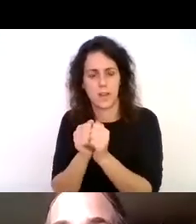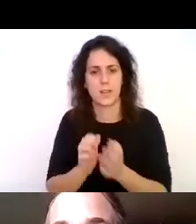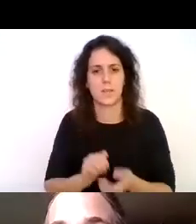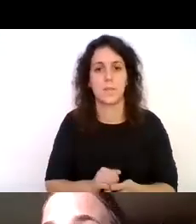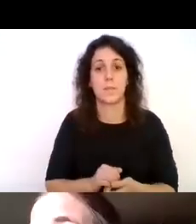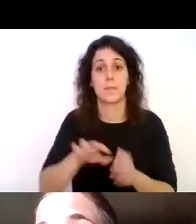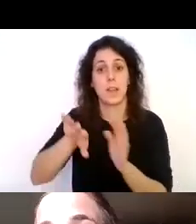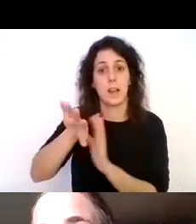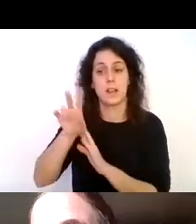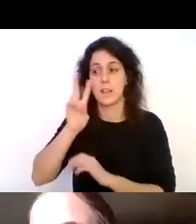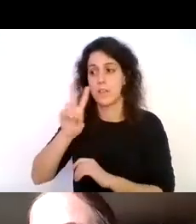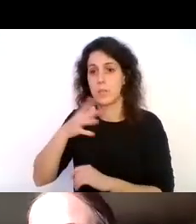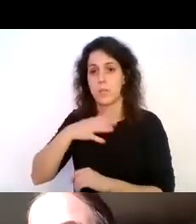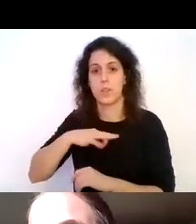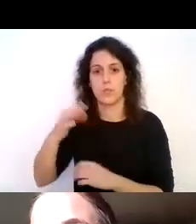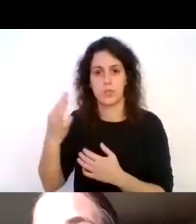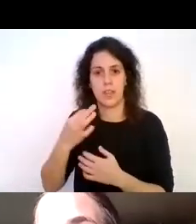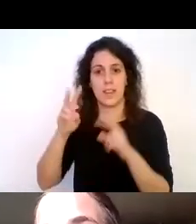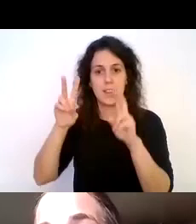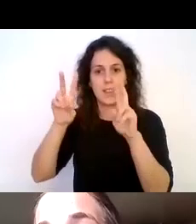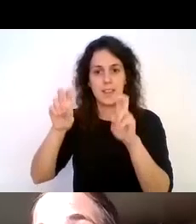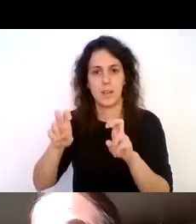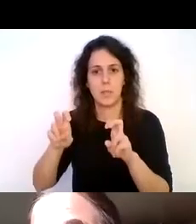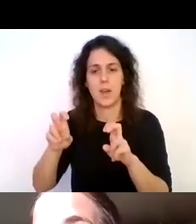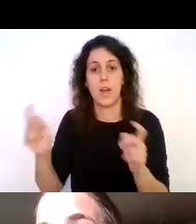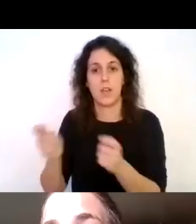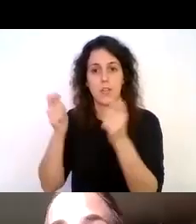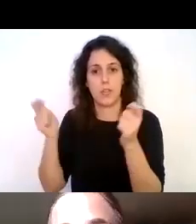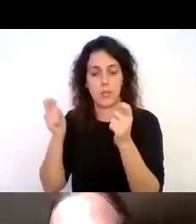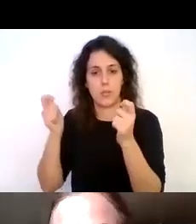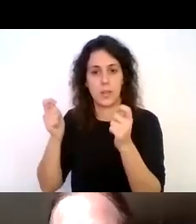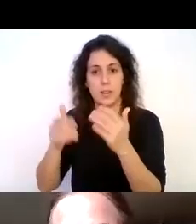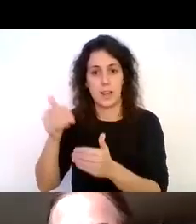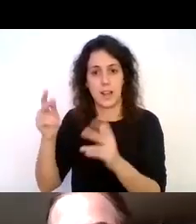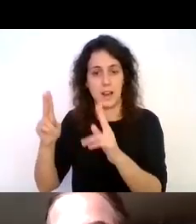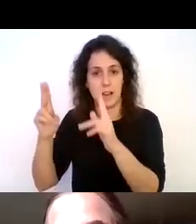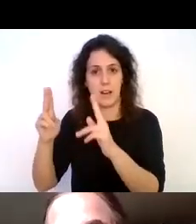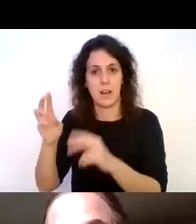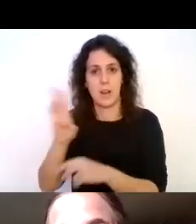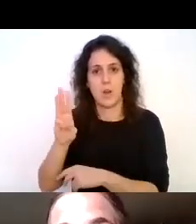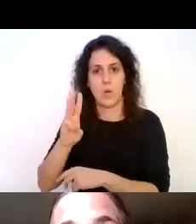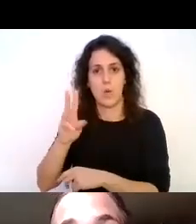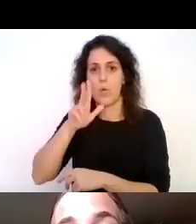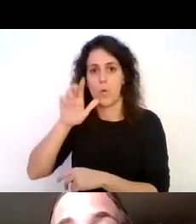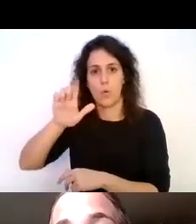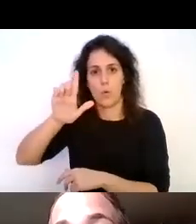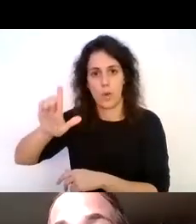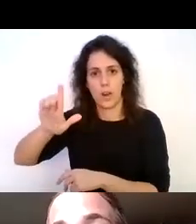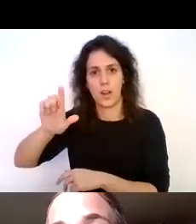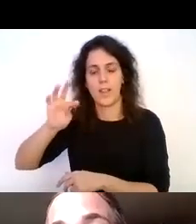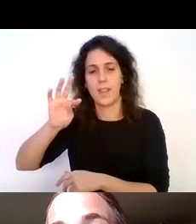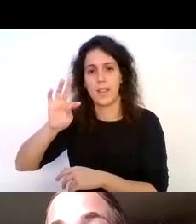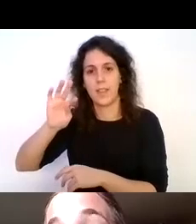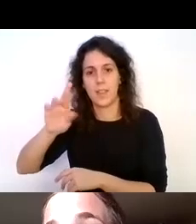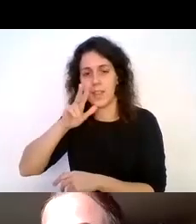ver el afiche de lanzamiento del documental Wild the World entonces que se hizo posteriormente donde se ve